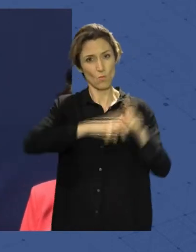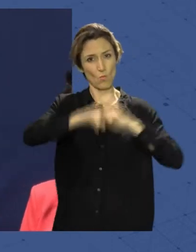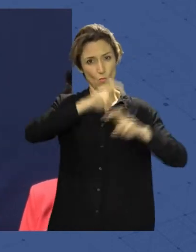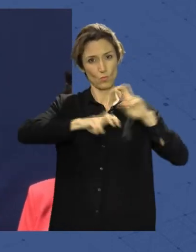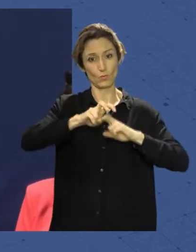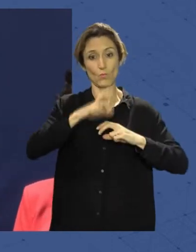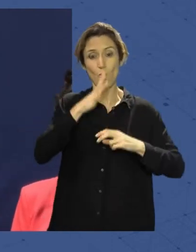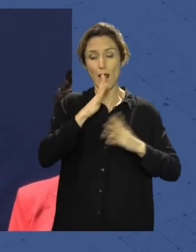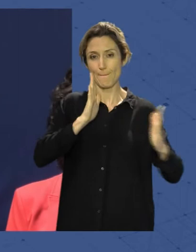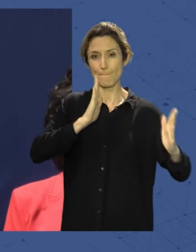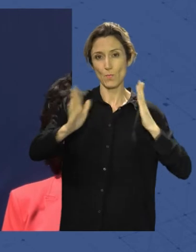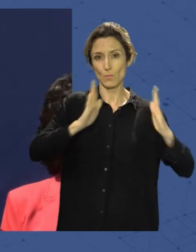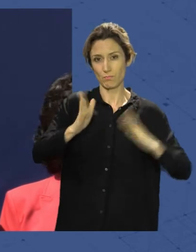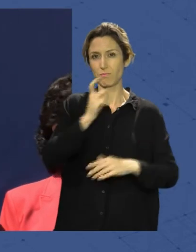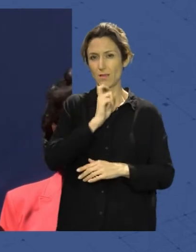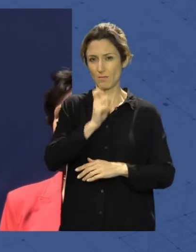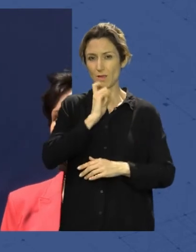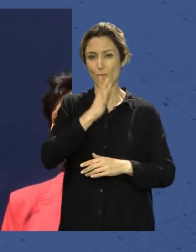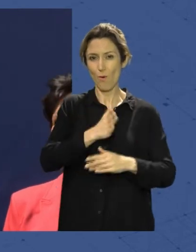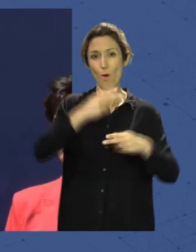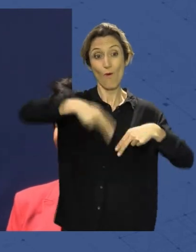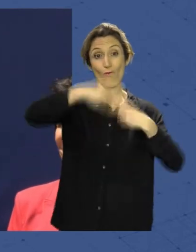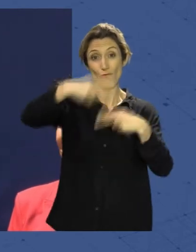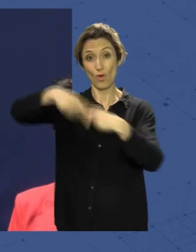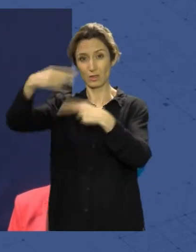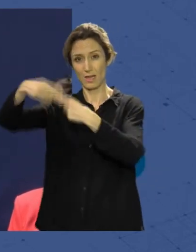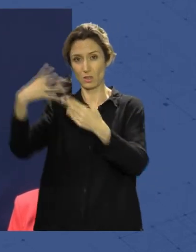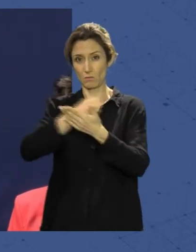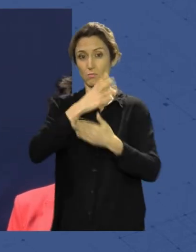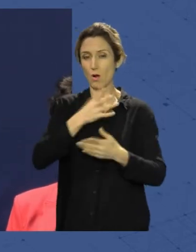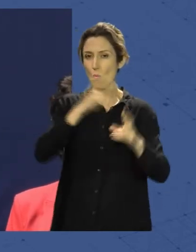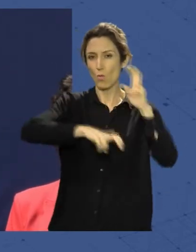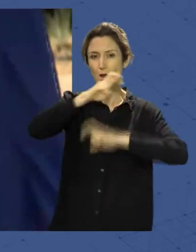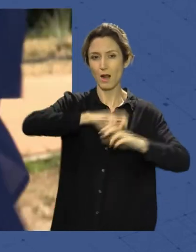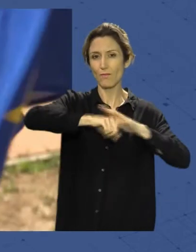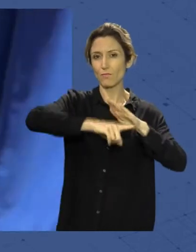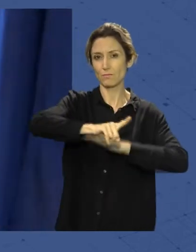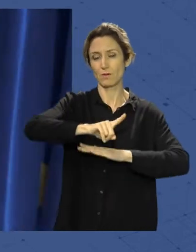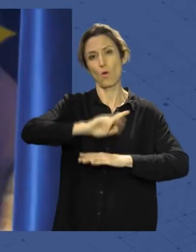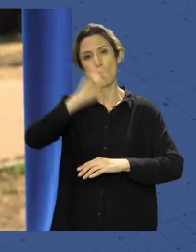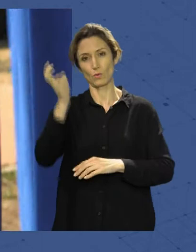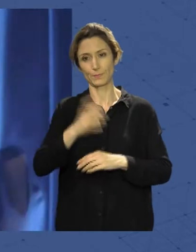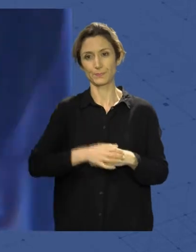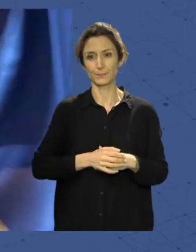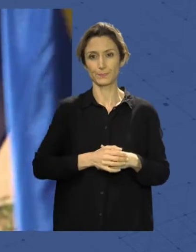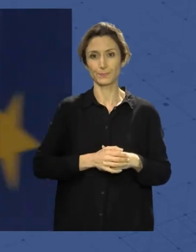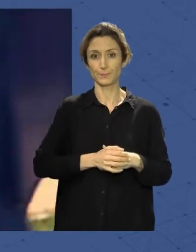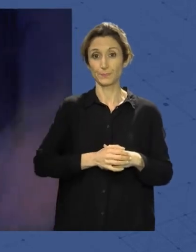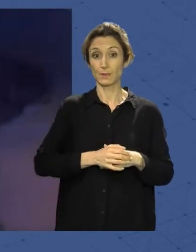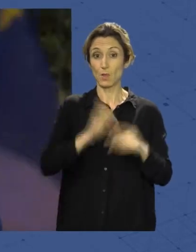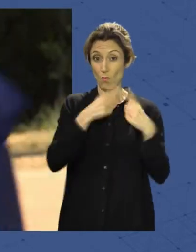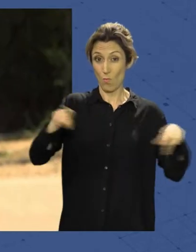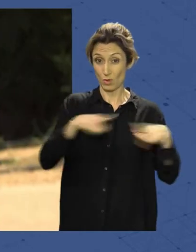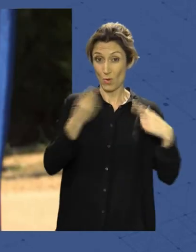Estamos atravesando momentos difíciles dentro de nuestras fronteras y debemos buscar una nueva forma de gestionarlo. Músicos de la Escuela Municipal de